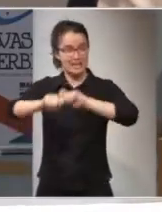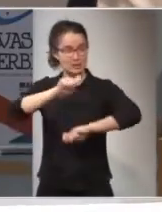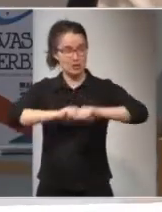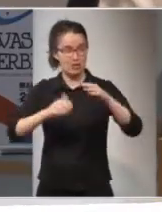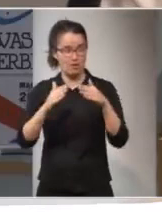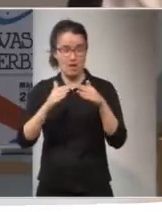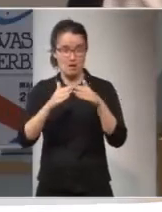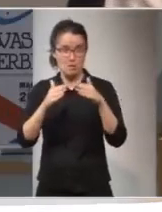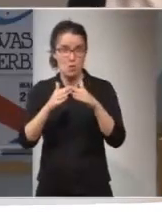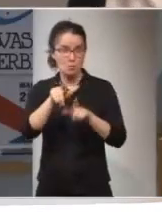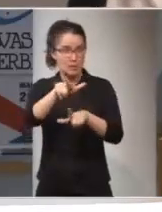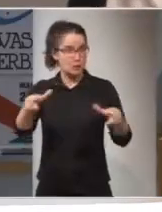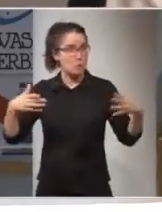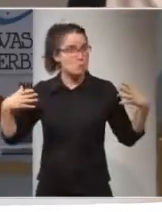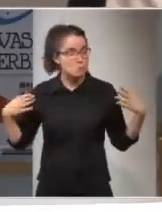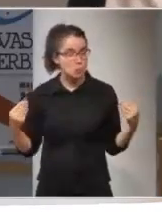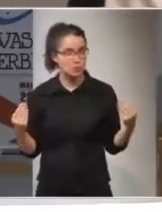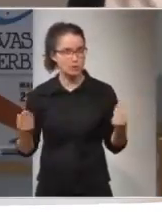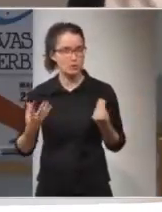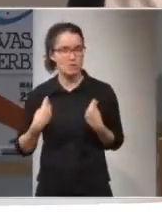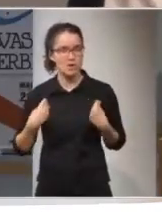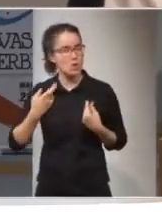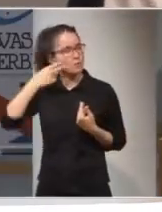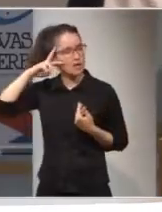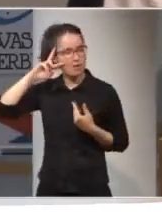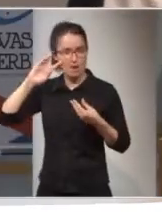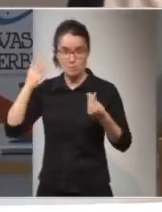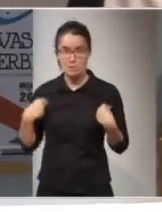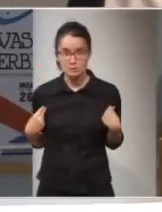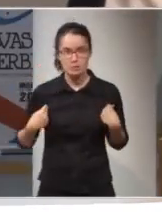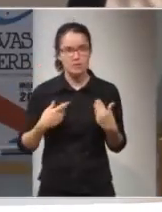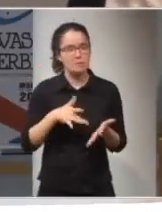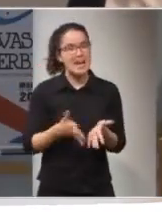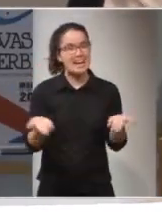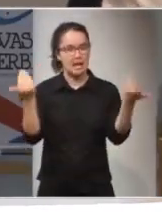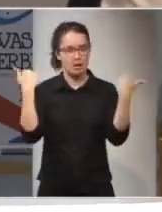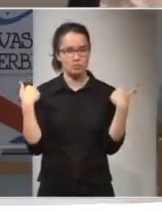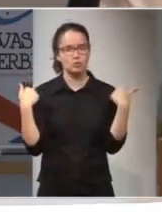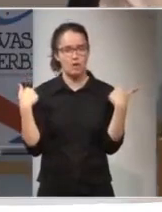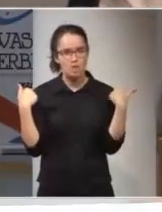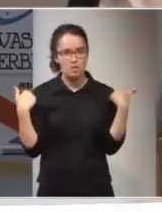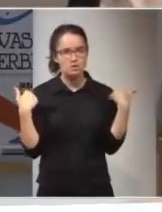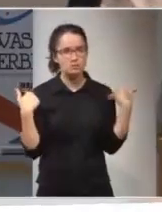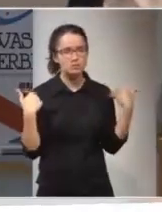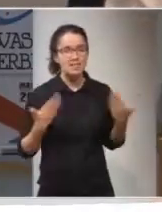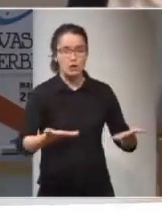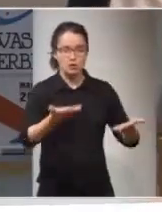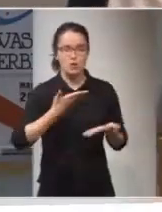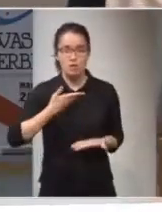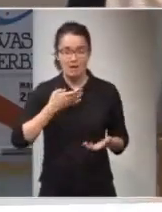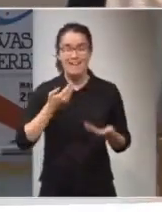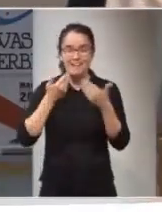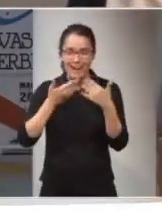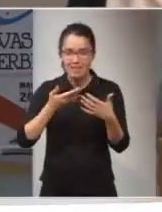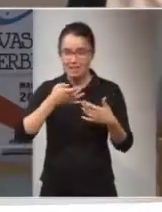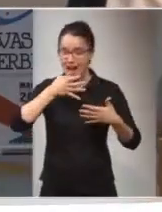muchos, muchas personas que hemos vivido esa experiencia, tenemos también responsables que nos ayudan. Yo, gracias a Dios, hoy día